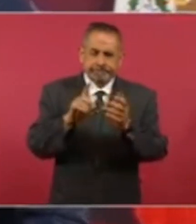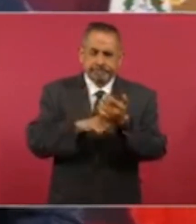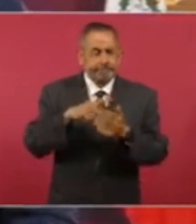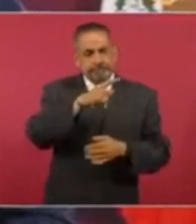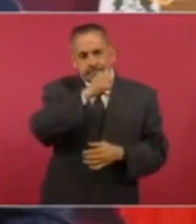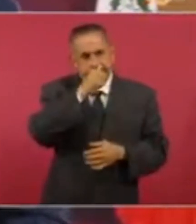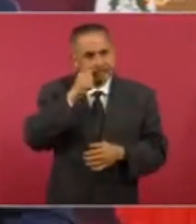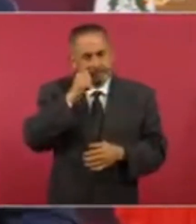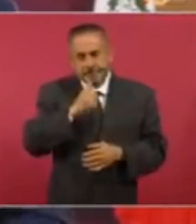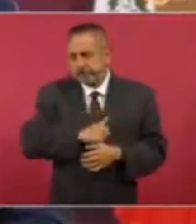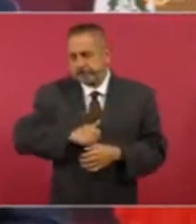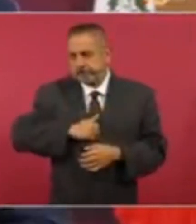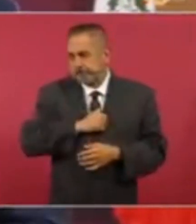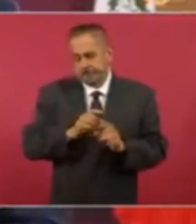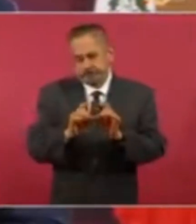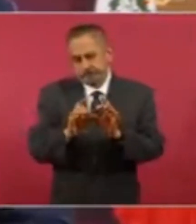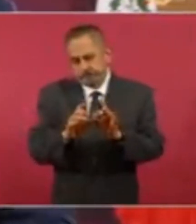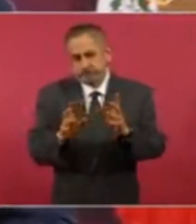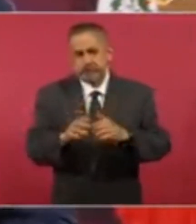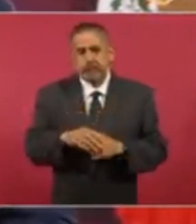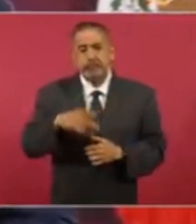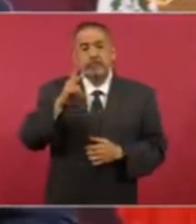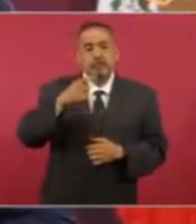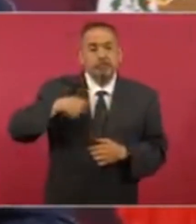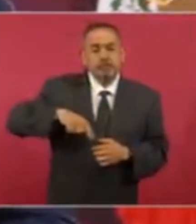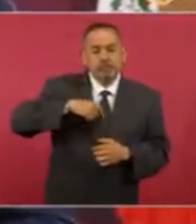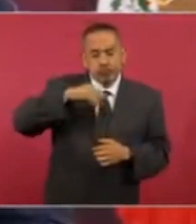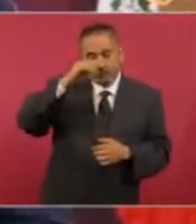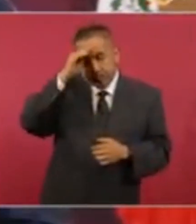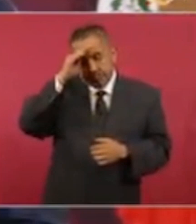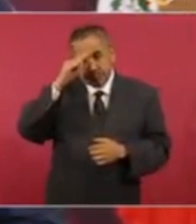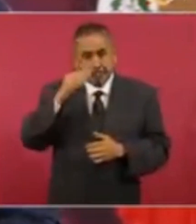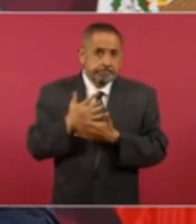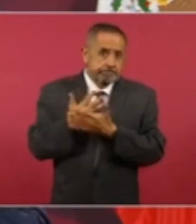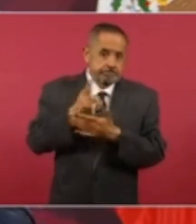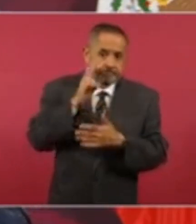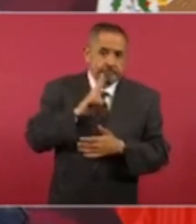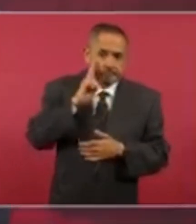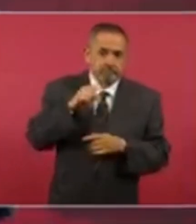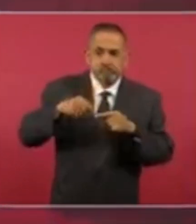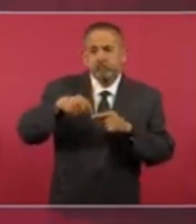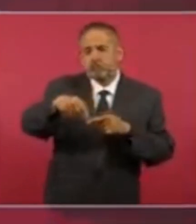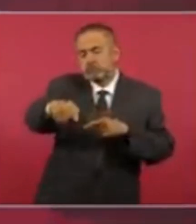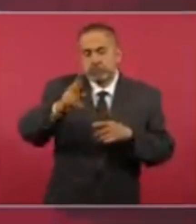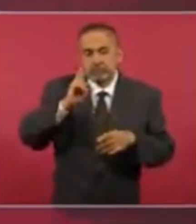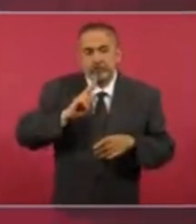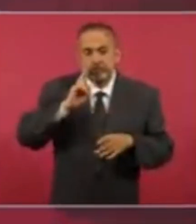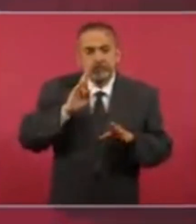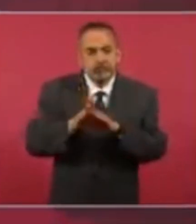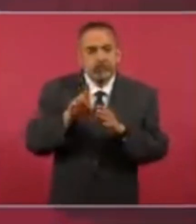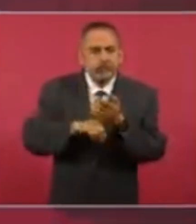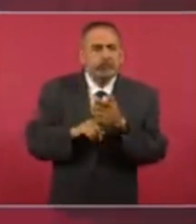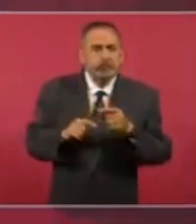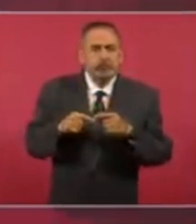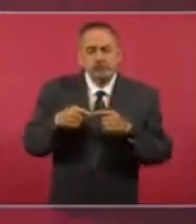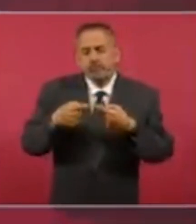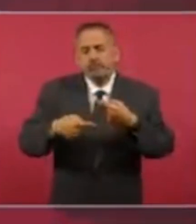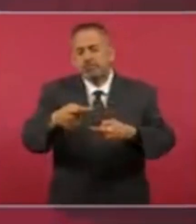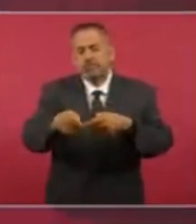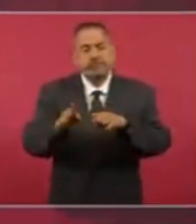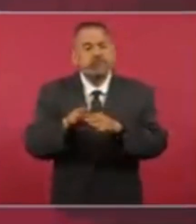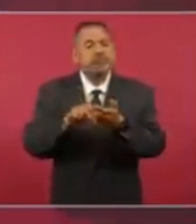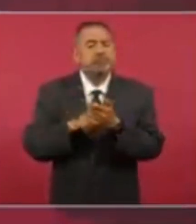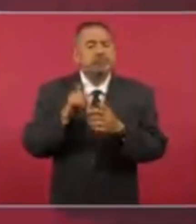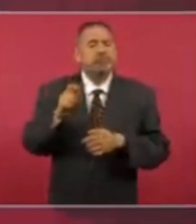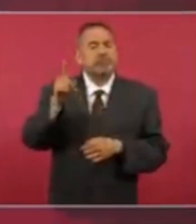Juárez. Y estamos esperando también que concluya el proceso o que avanzara más